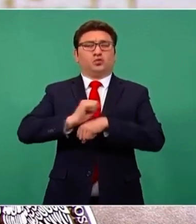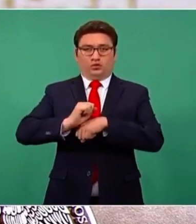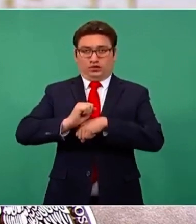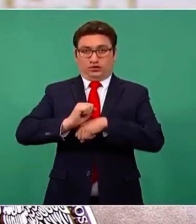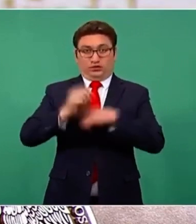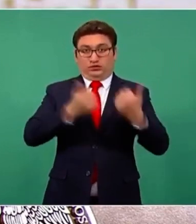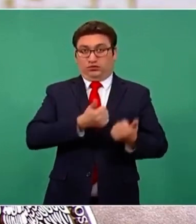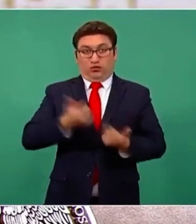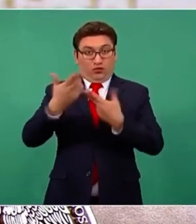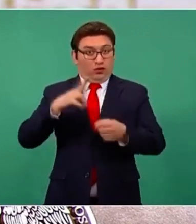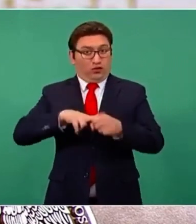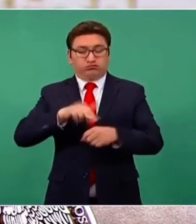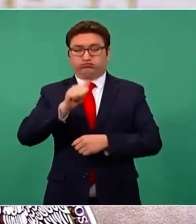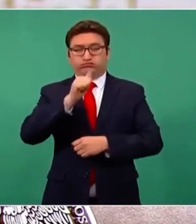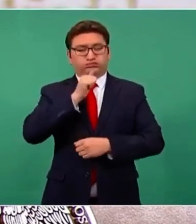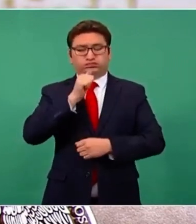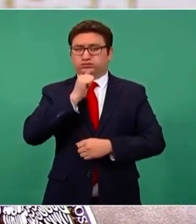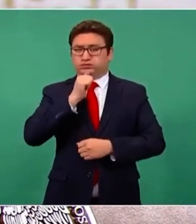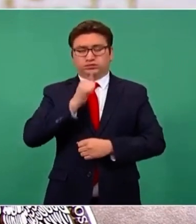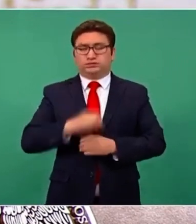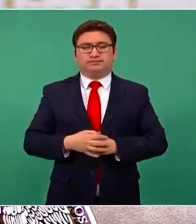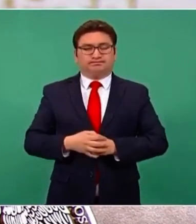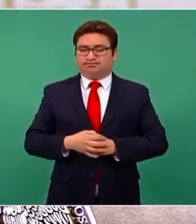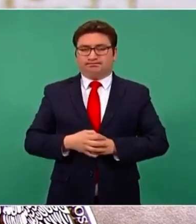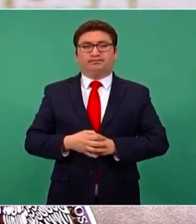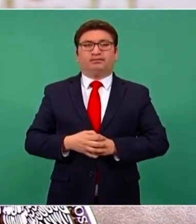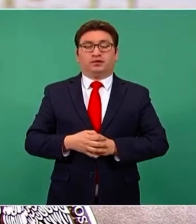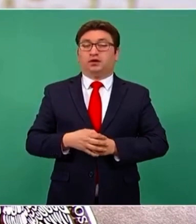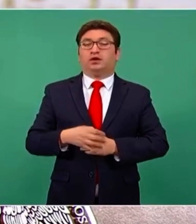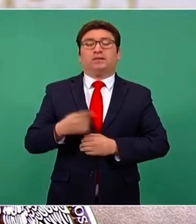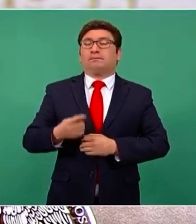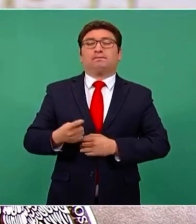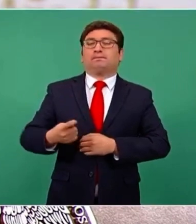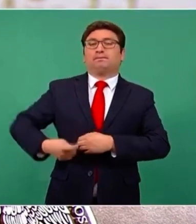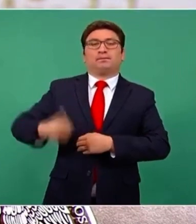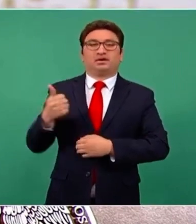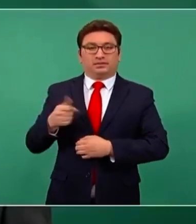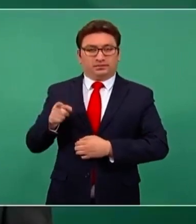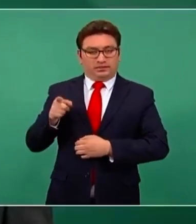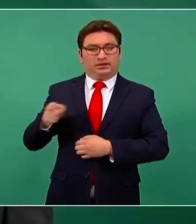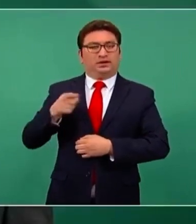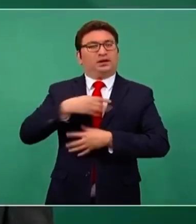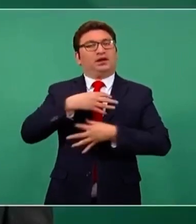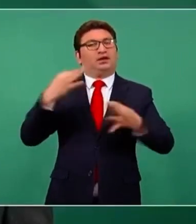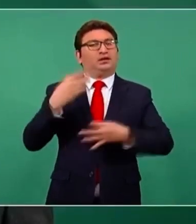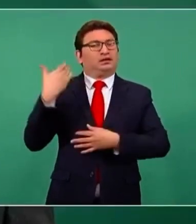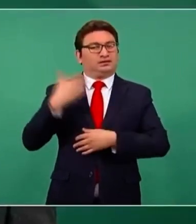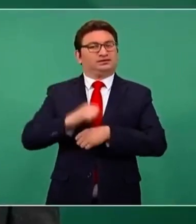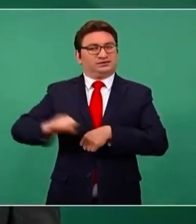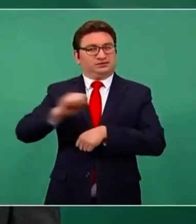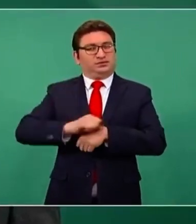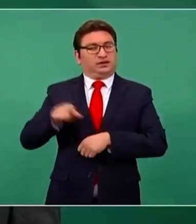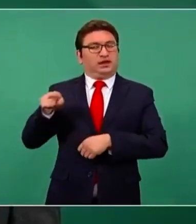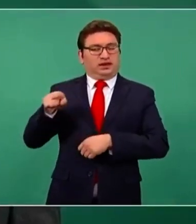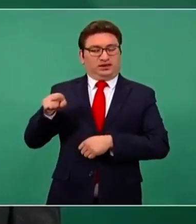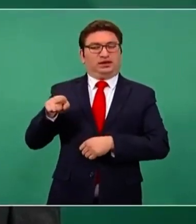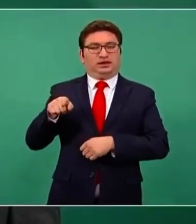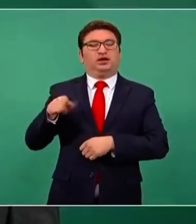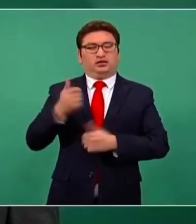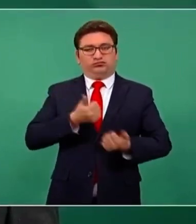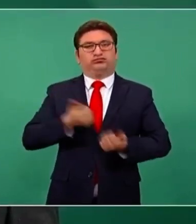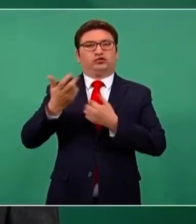ha sido hospitalizado por razón de salud, el único fue el caso inicial que anunciamos hace un par de semanas, que se